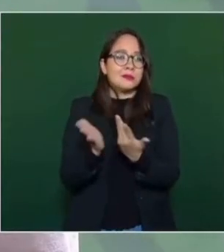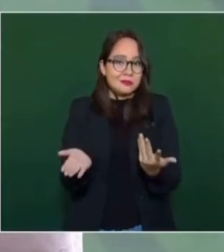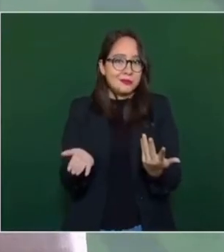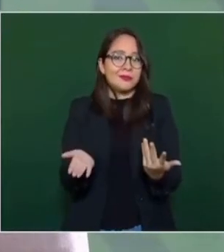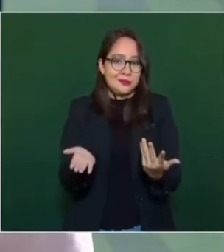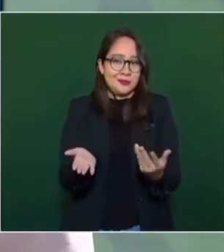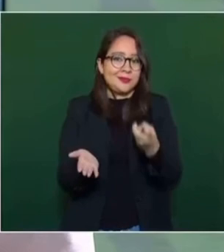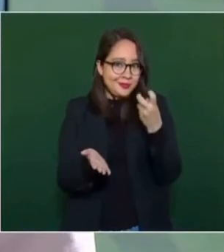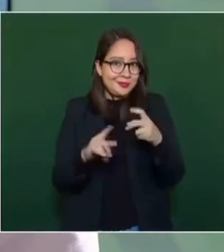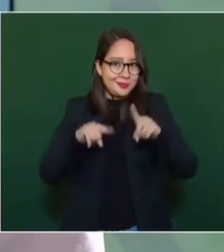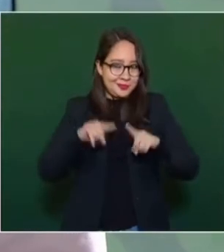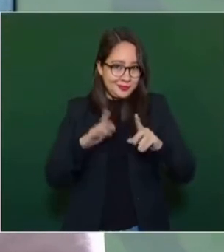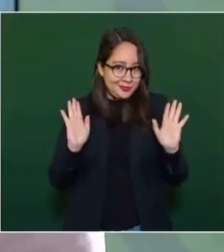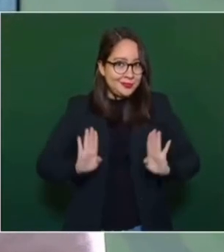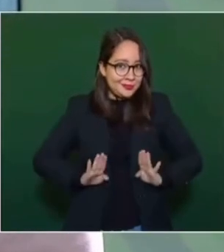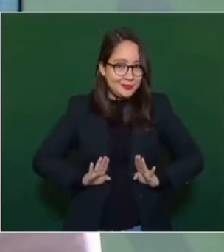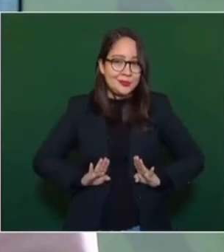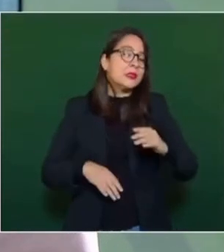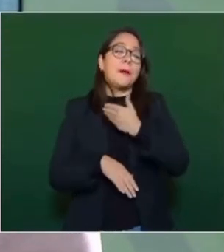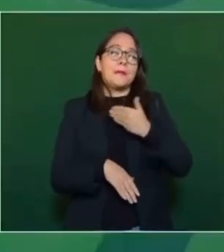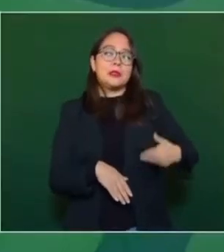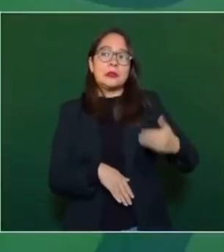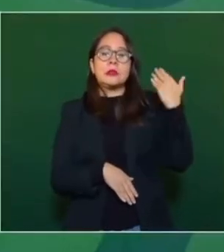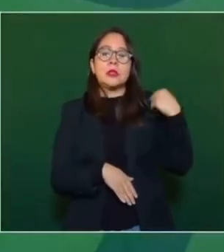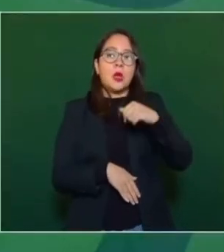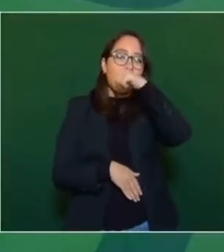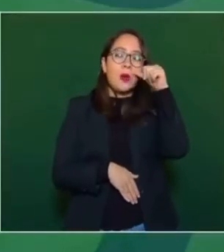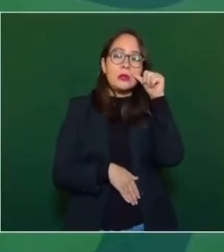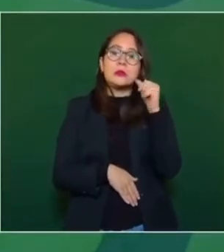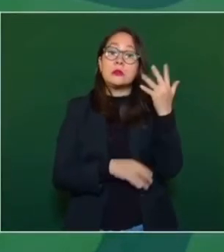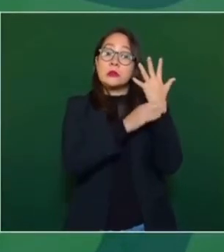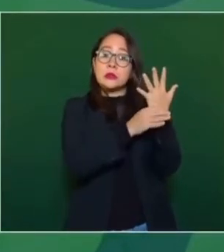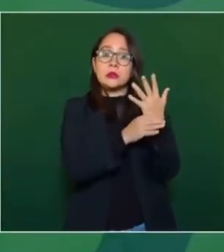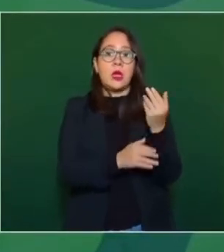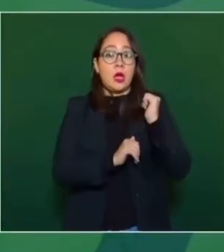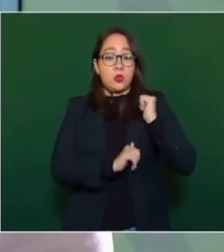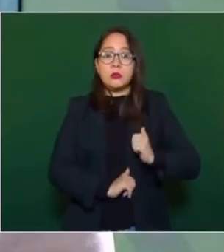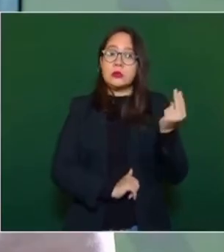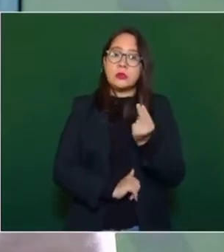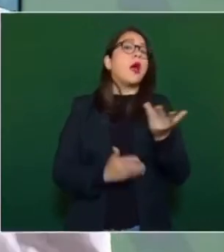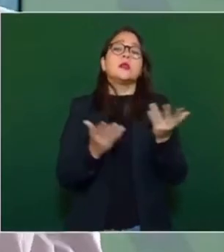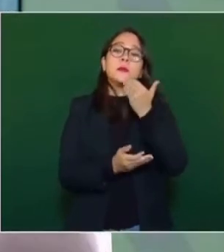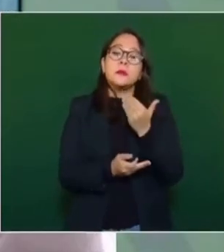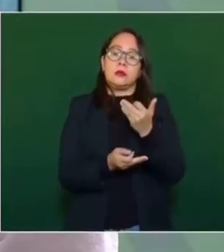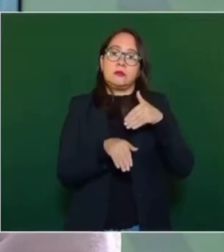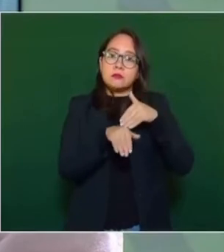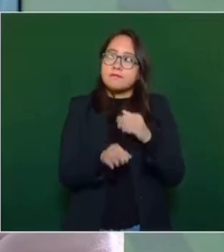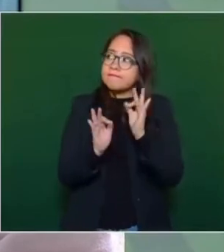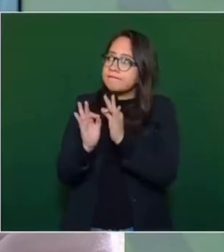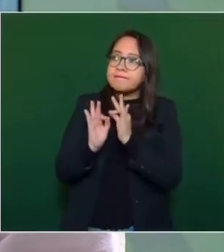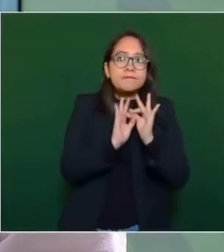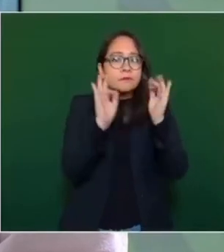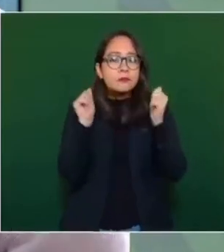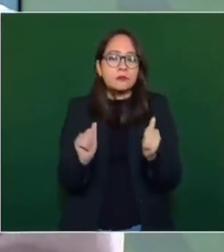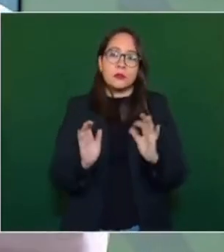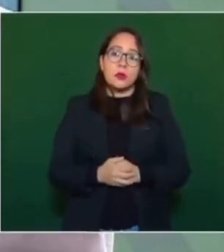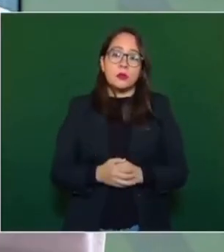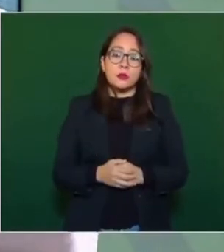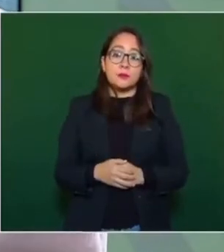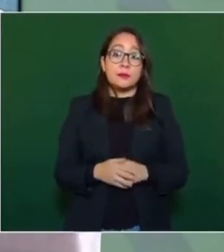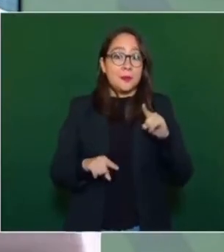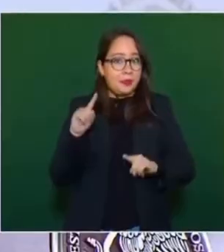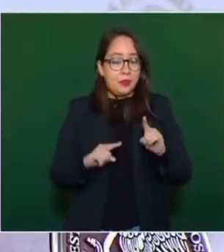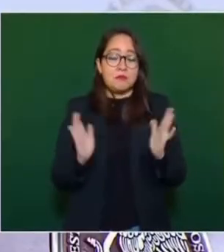como decía el presidente Juárez, del recto proceder de la autoridad. Depende muchísimo. Si